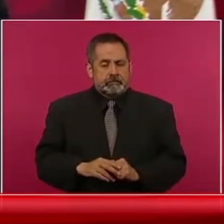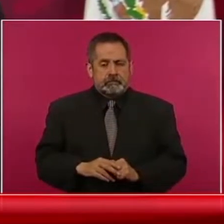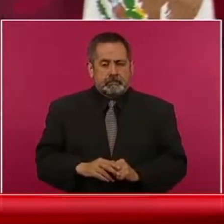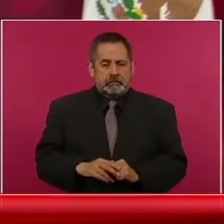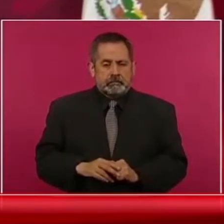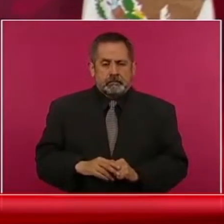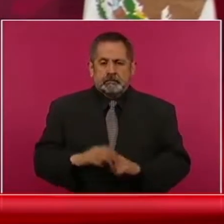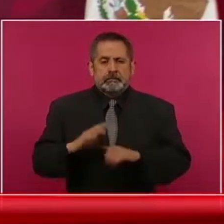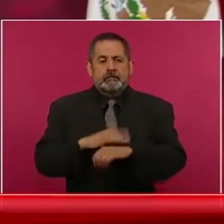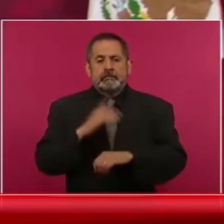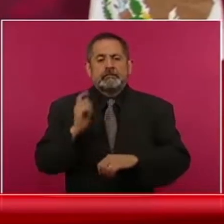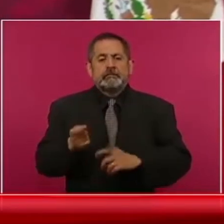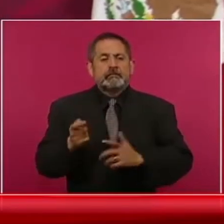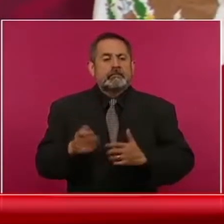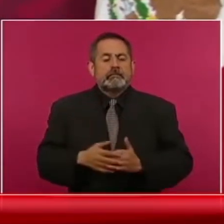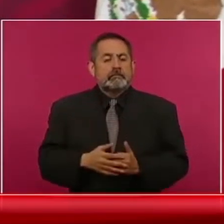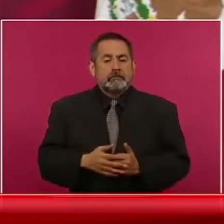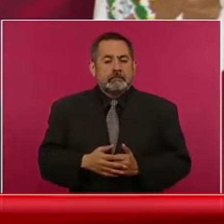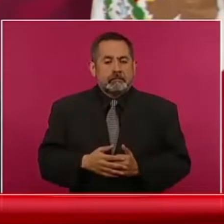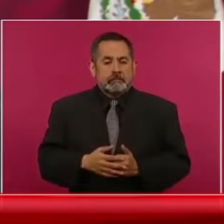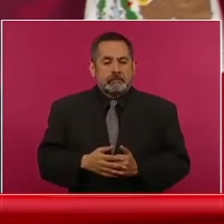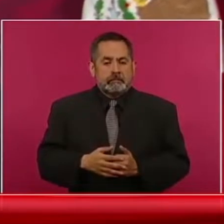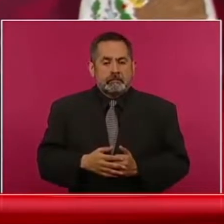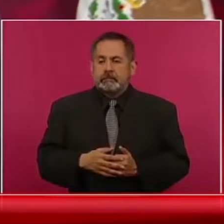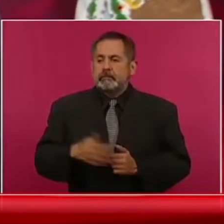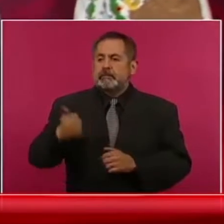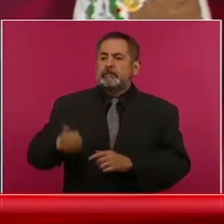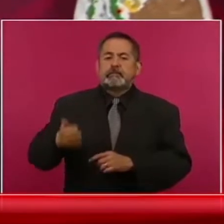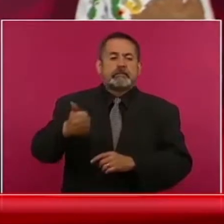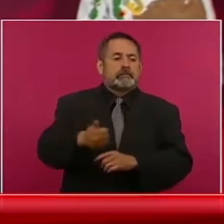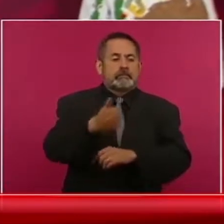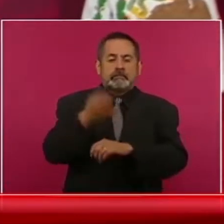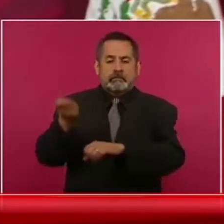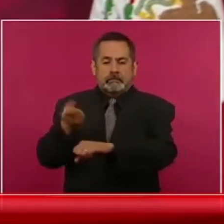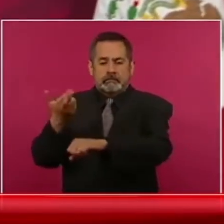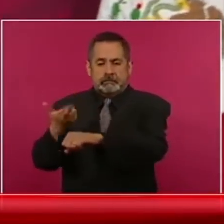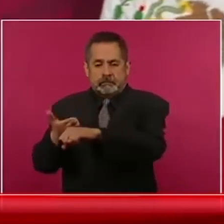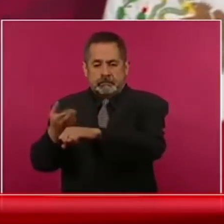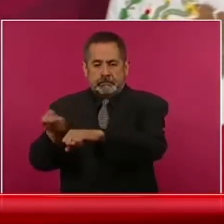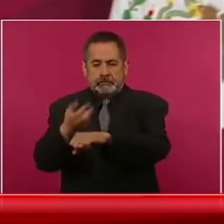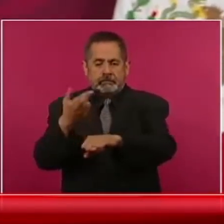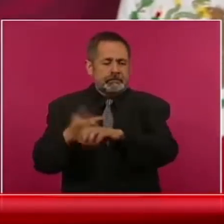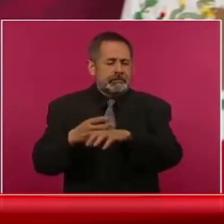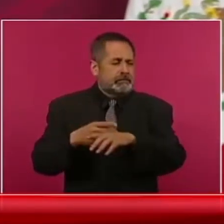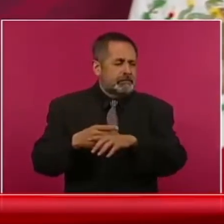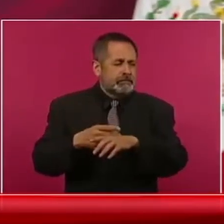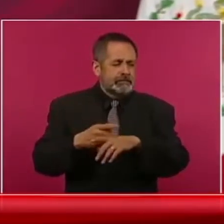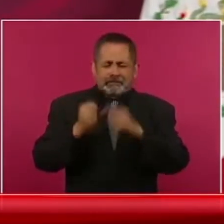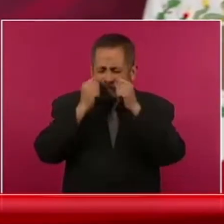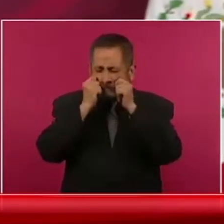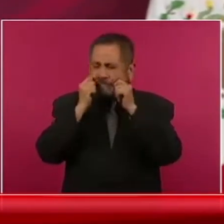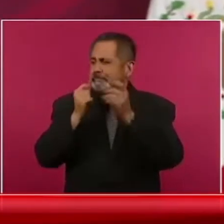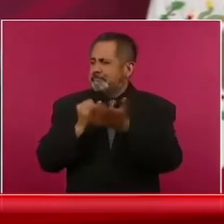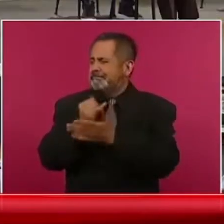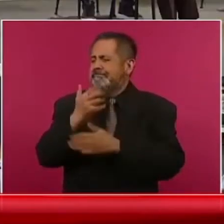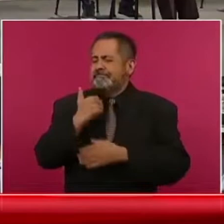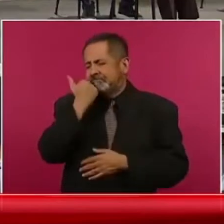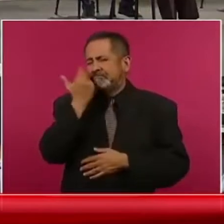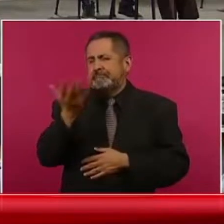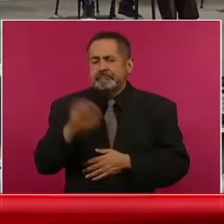porque cada secretaría hacía lo que